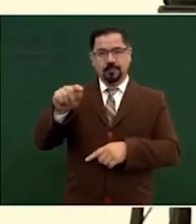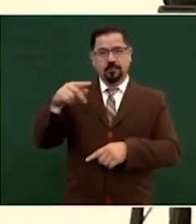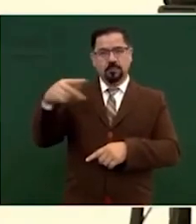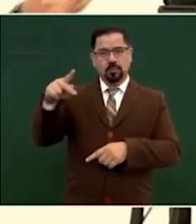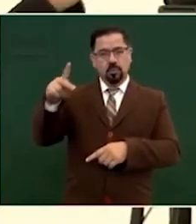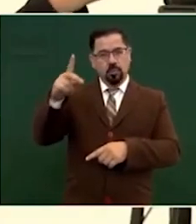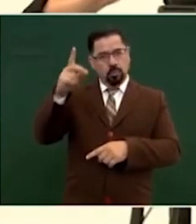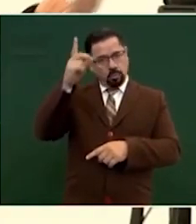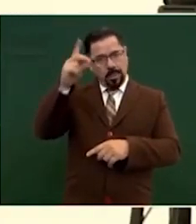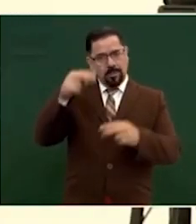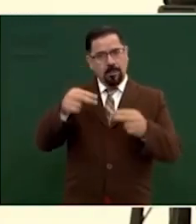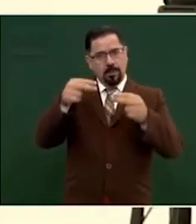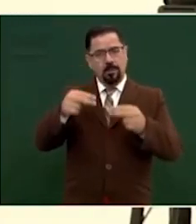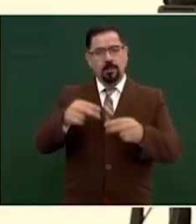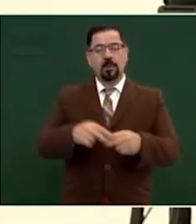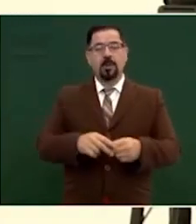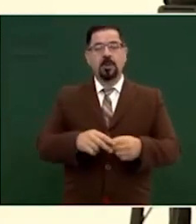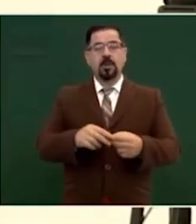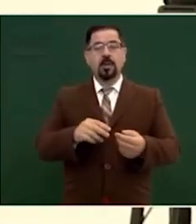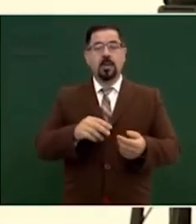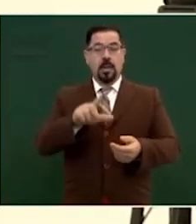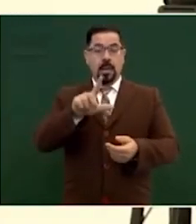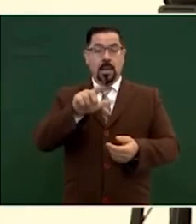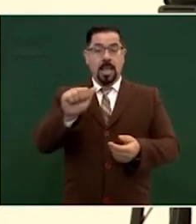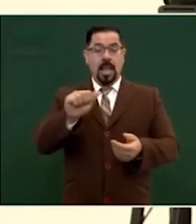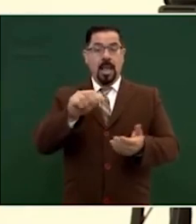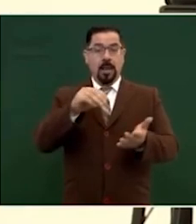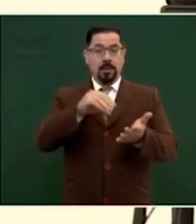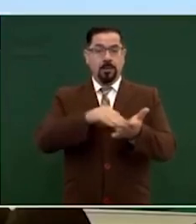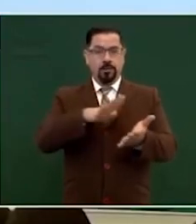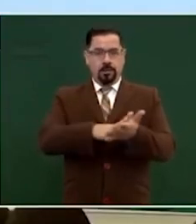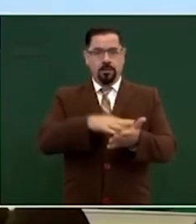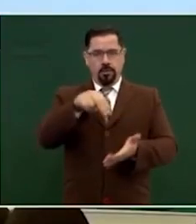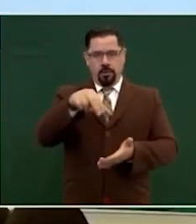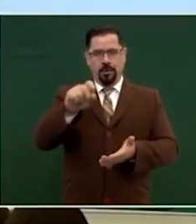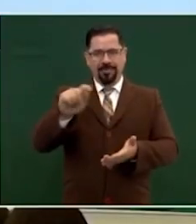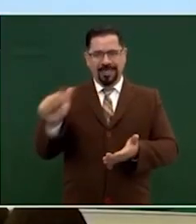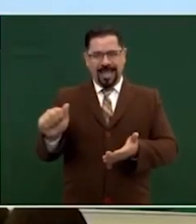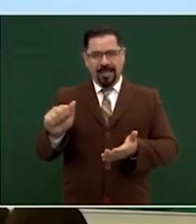ya que estamos en eso la nota es la nota